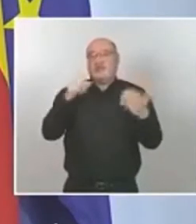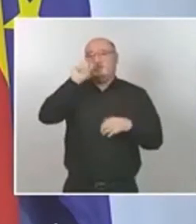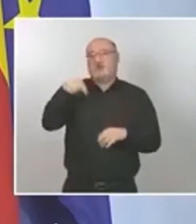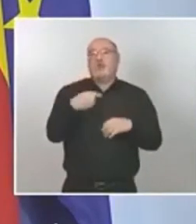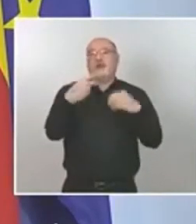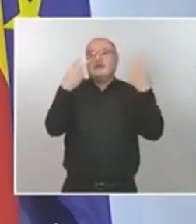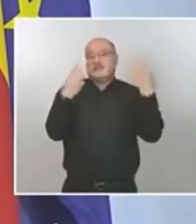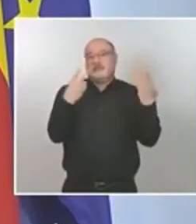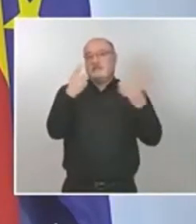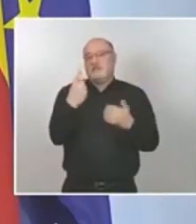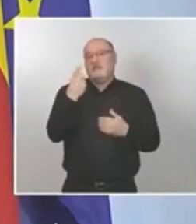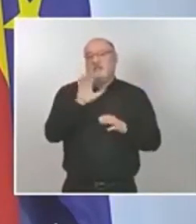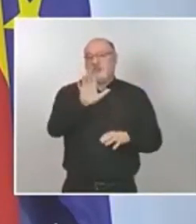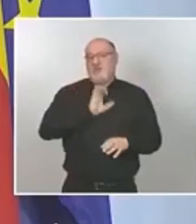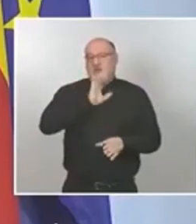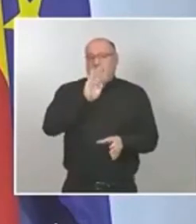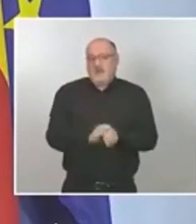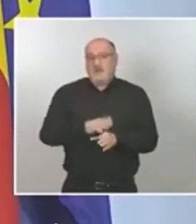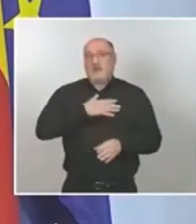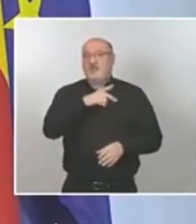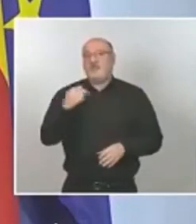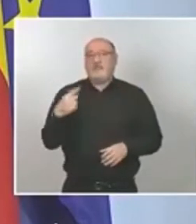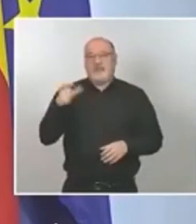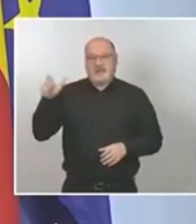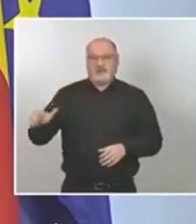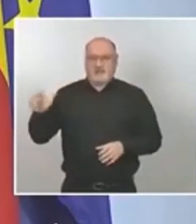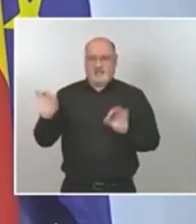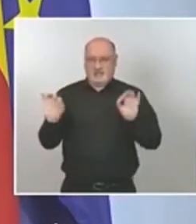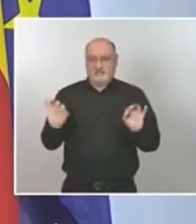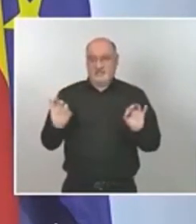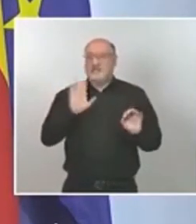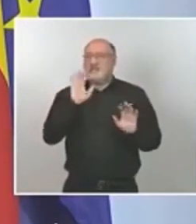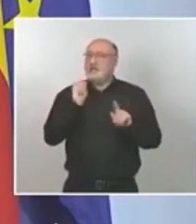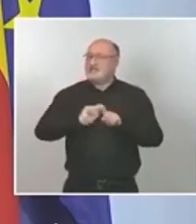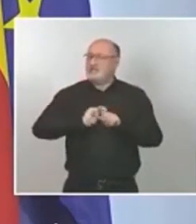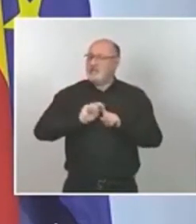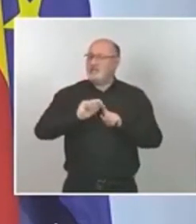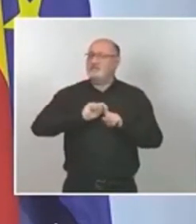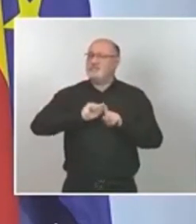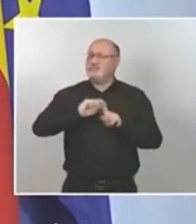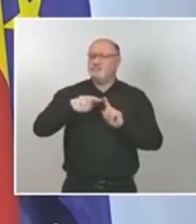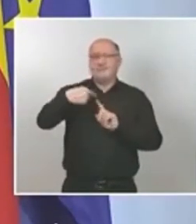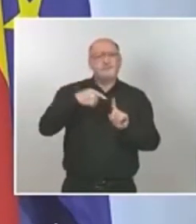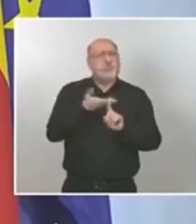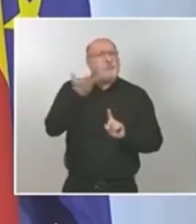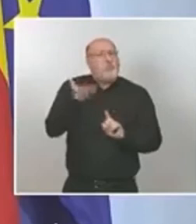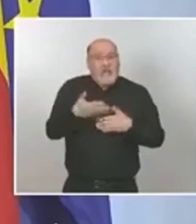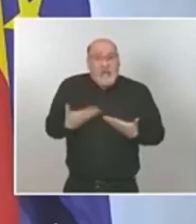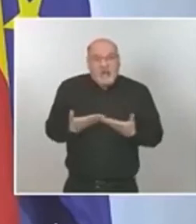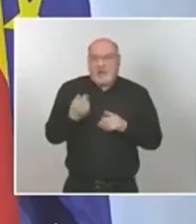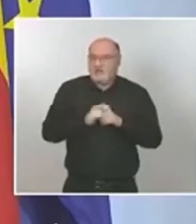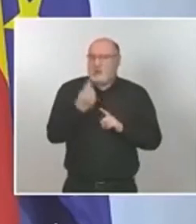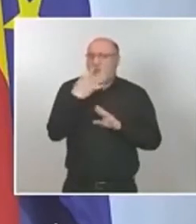habitantes pero sí que hay un aspecto que quiero señalar y que es importante valorar y es que en este momento tenemos 11